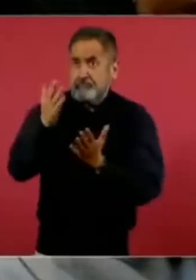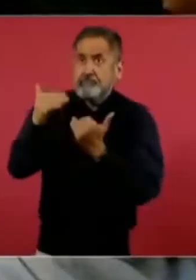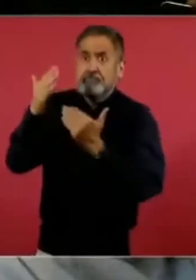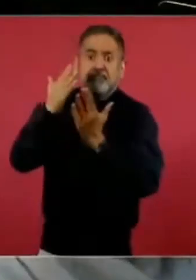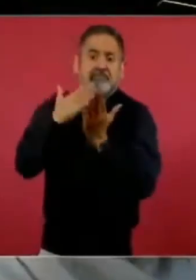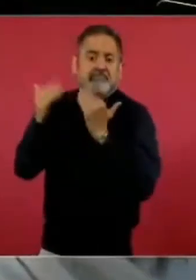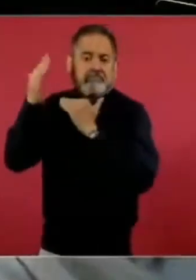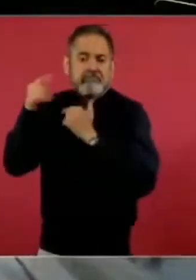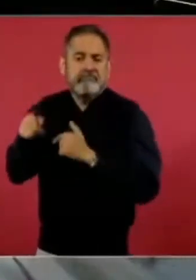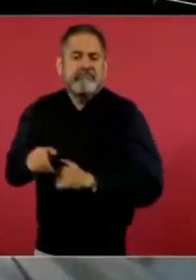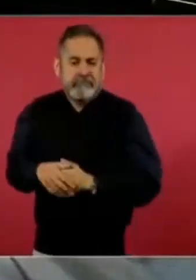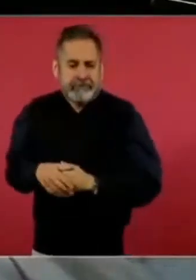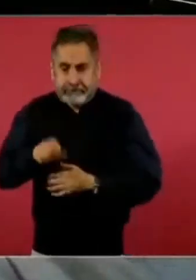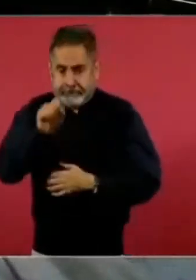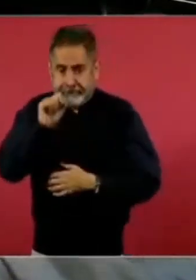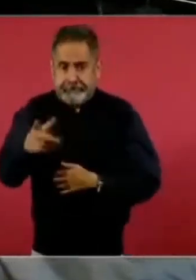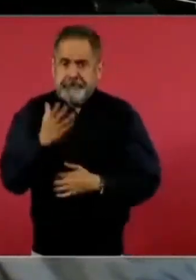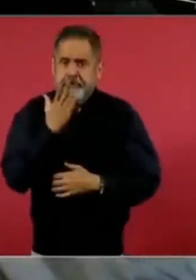y Sonora